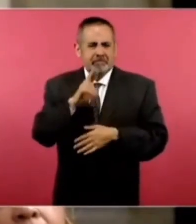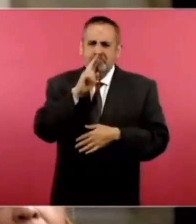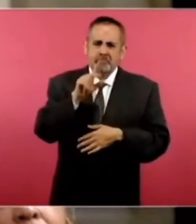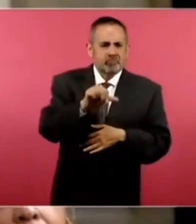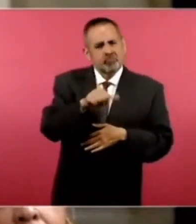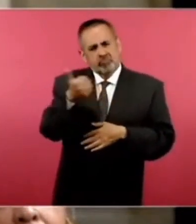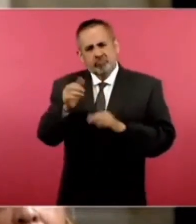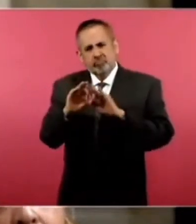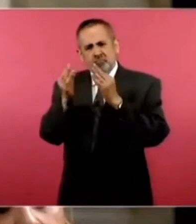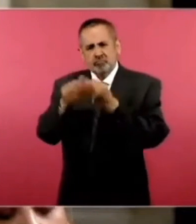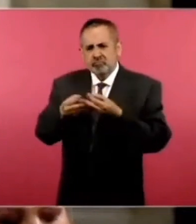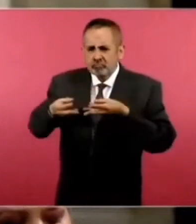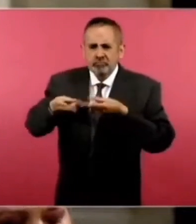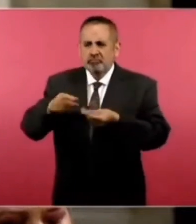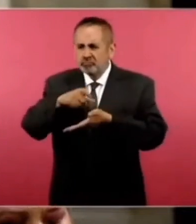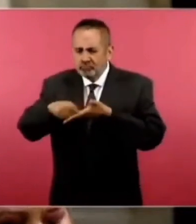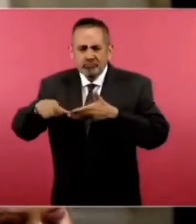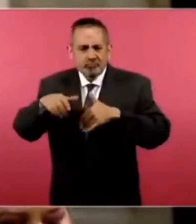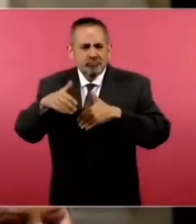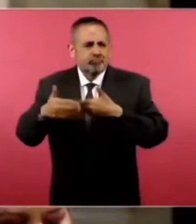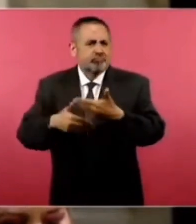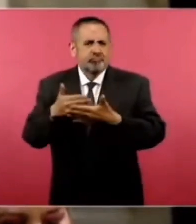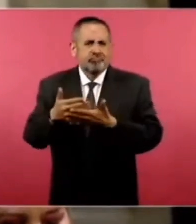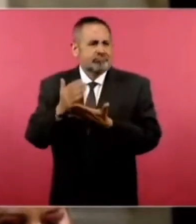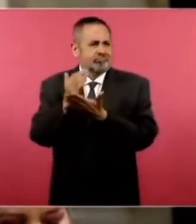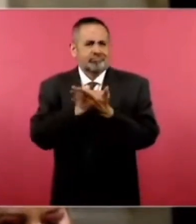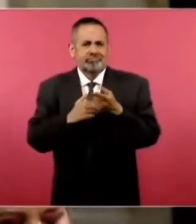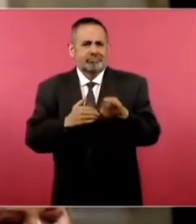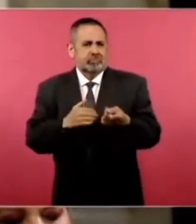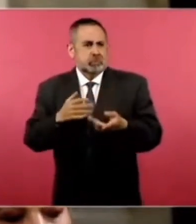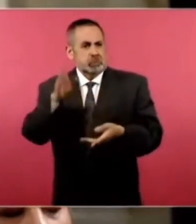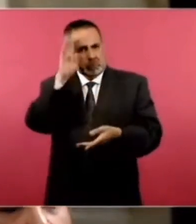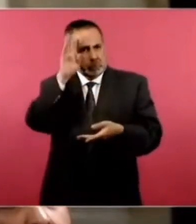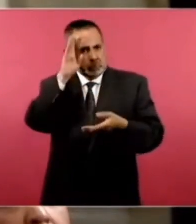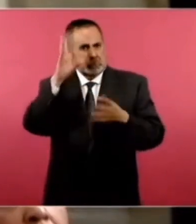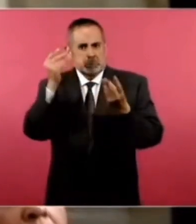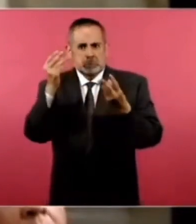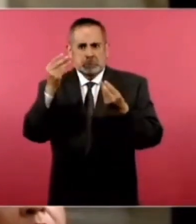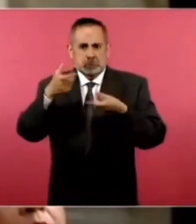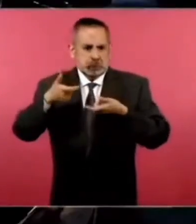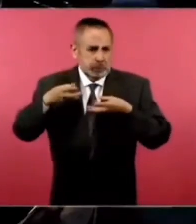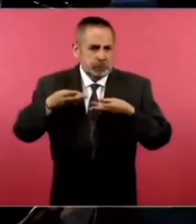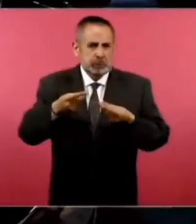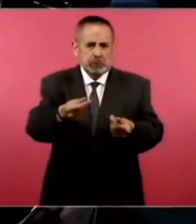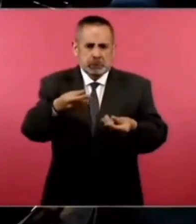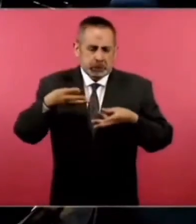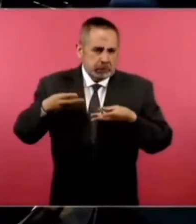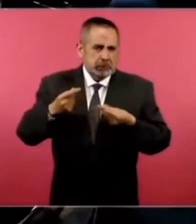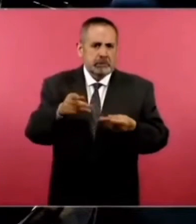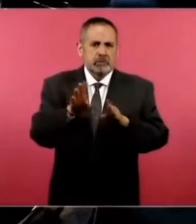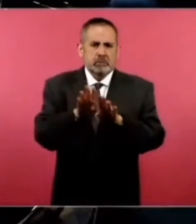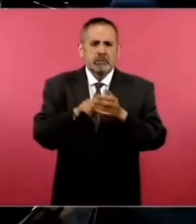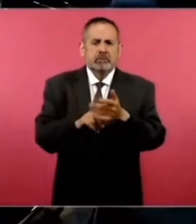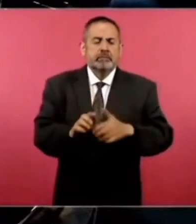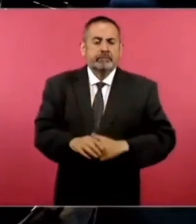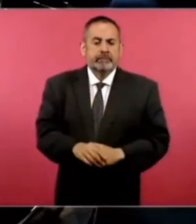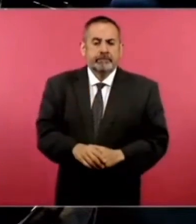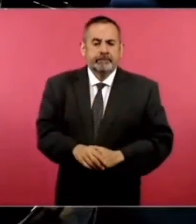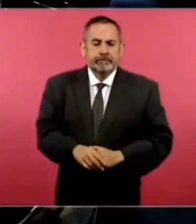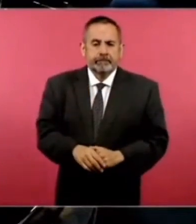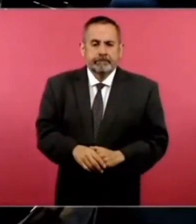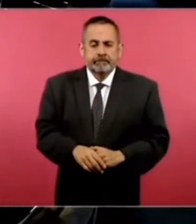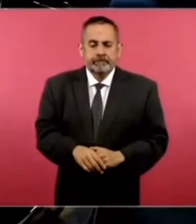forma menos onerosa de hacer el financiamiento? Pues hicieron el